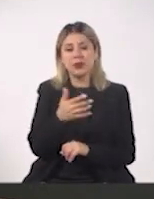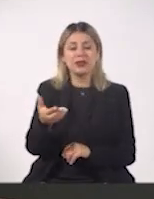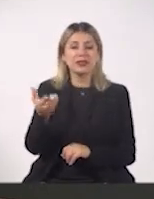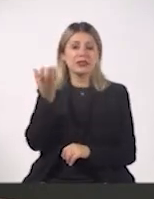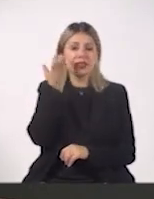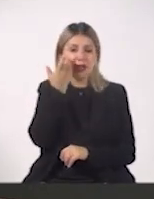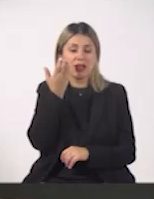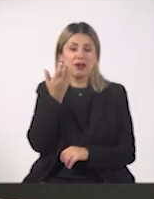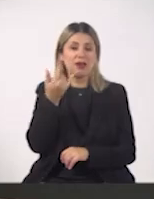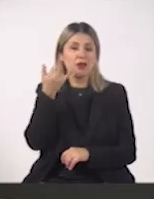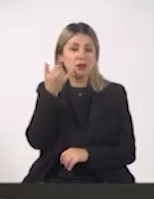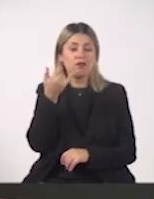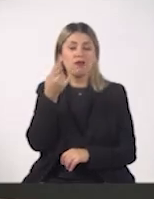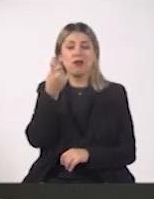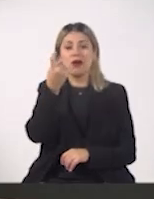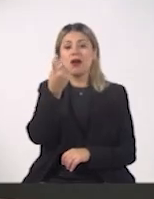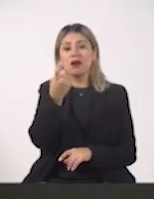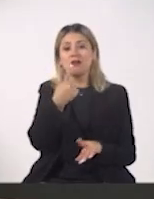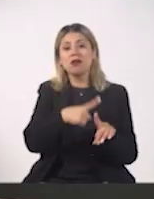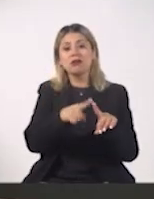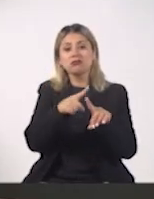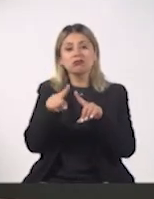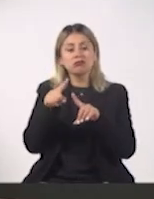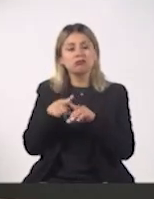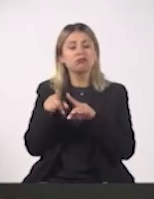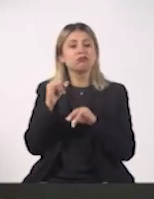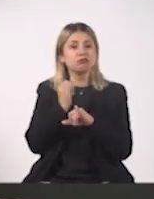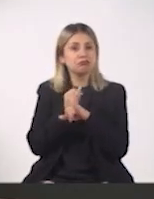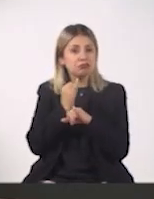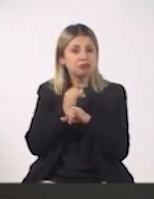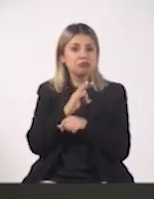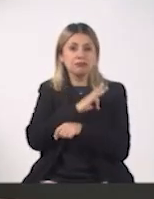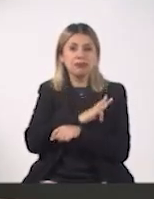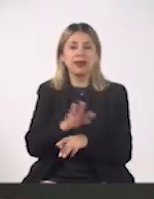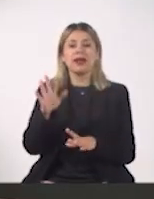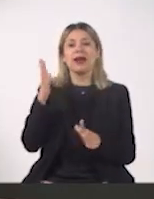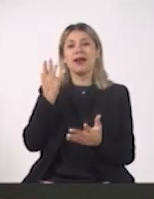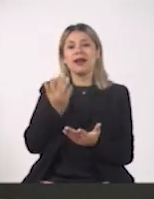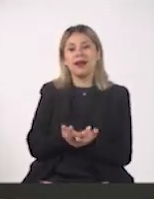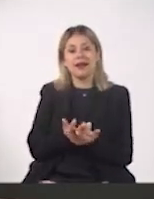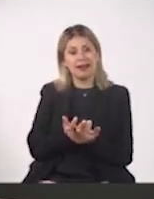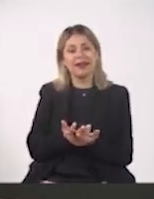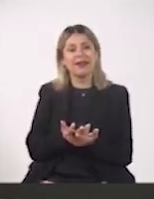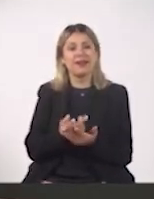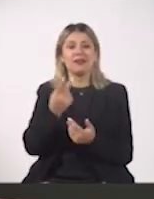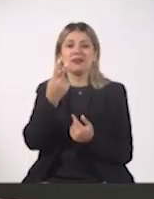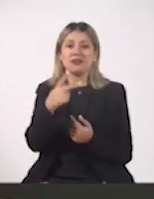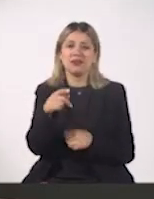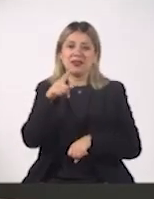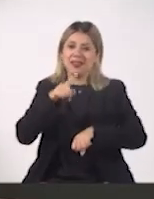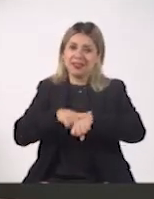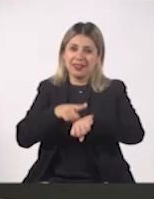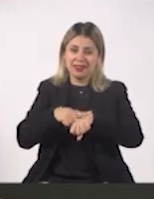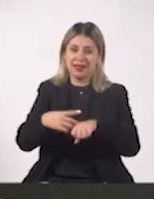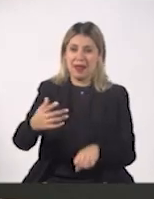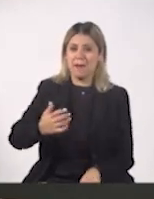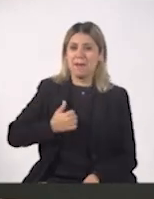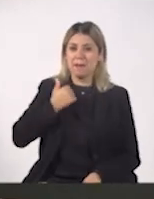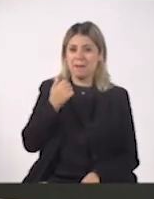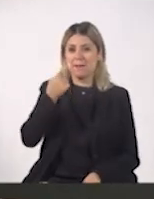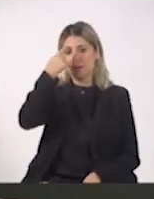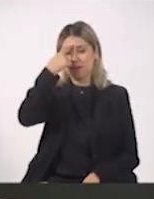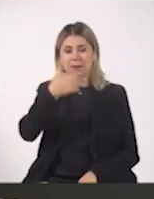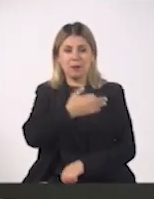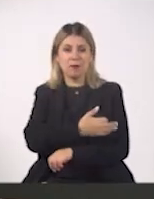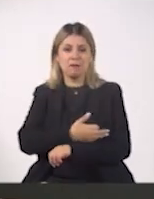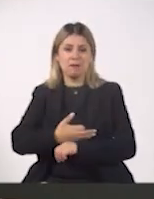etcétera, etcétera. Y esto te ayuda para que puedas tener más tiempo libre para ti, para dedicarlo a tu familia o bien para poder